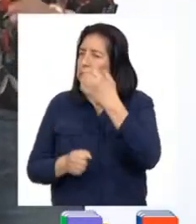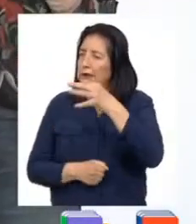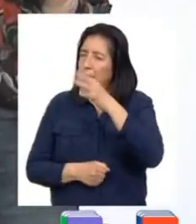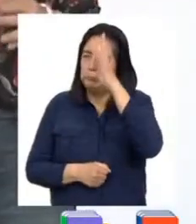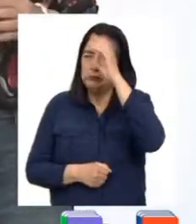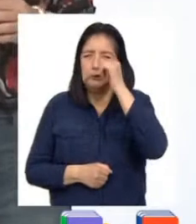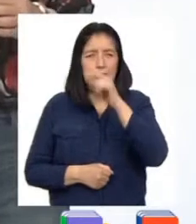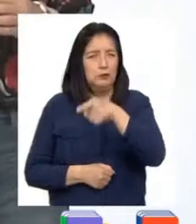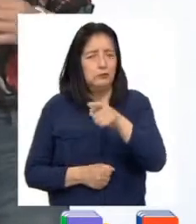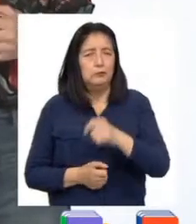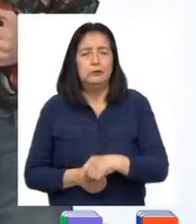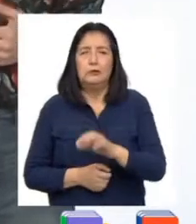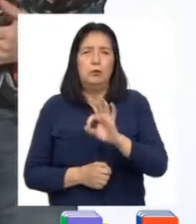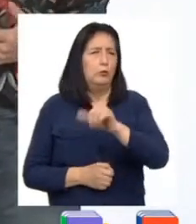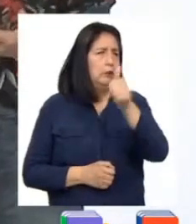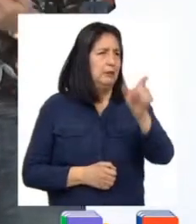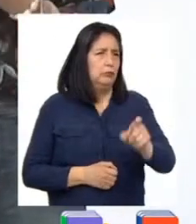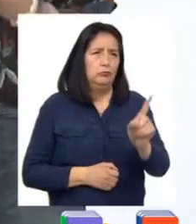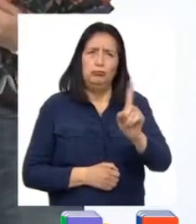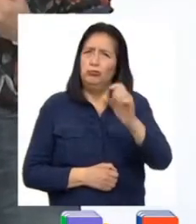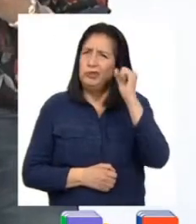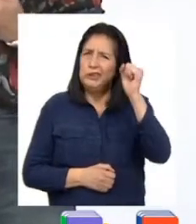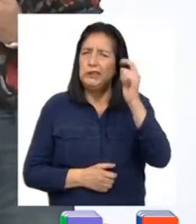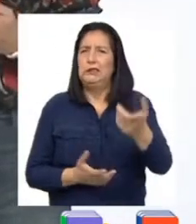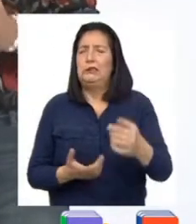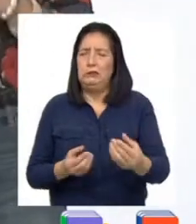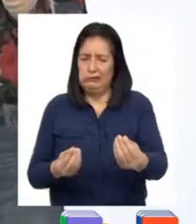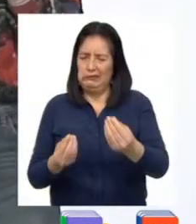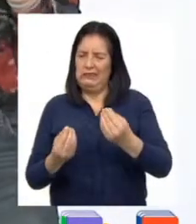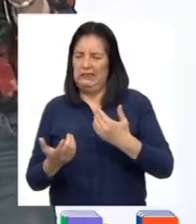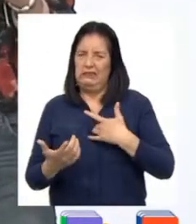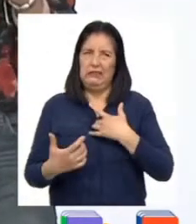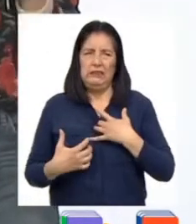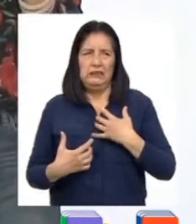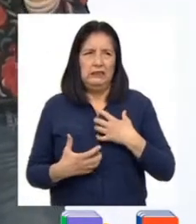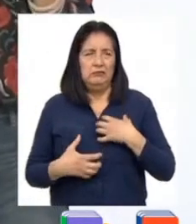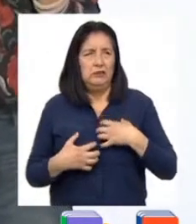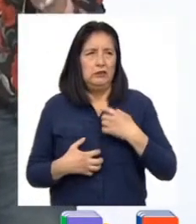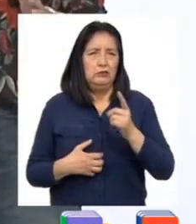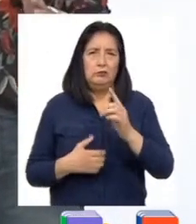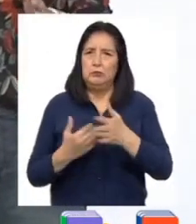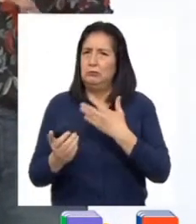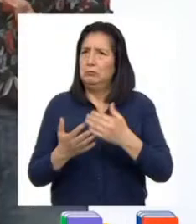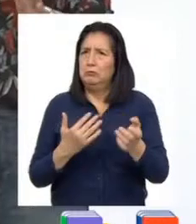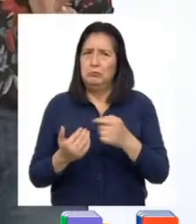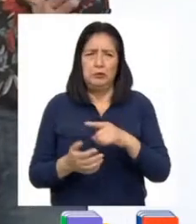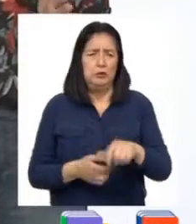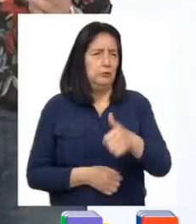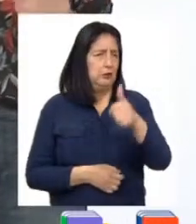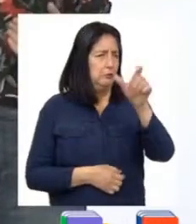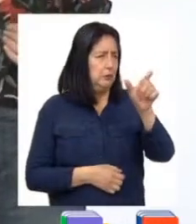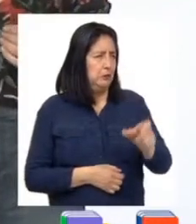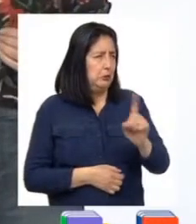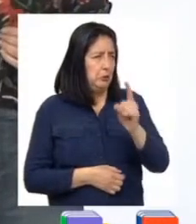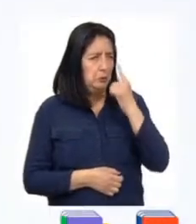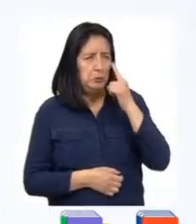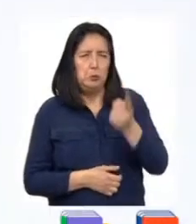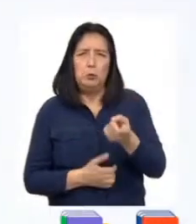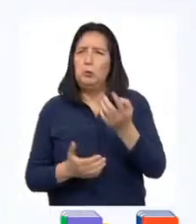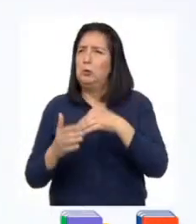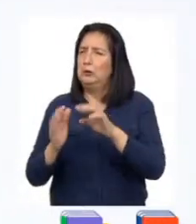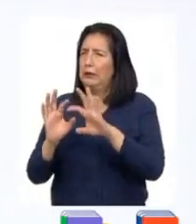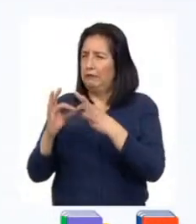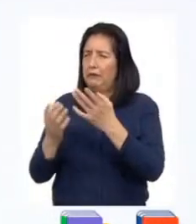chicos. Nadie tiene derecho de hacer cosas que nos generen malestar sin importar si se trata de un extraño o algún miembro de nuestra familia.